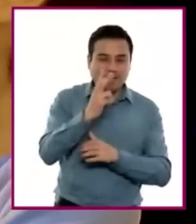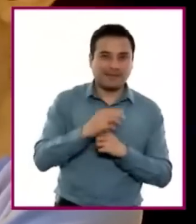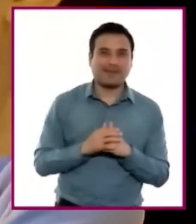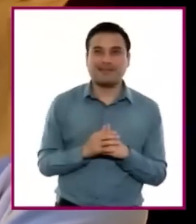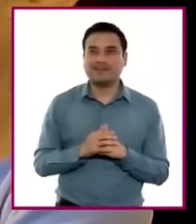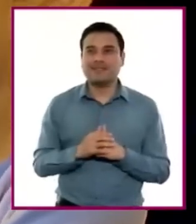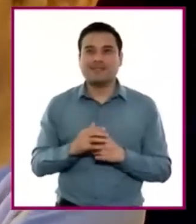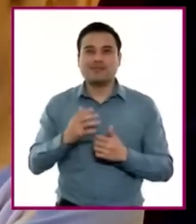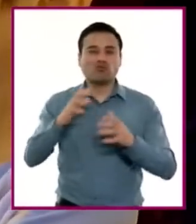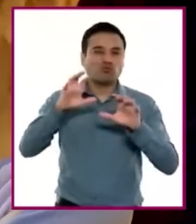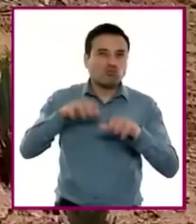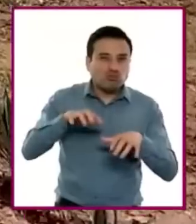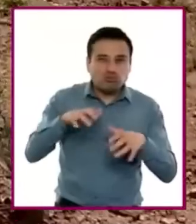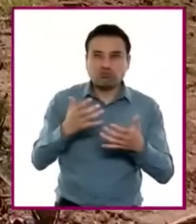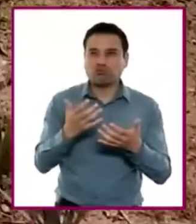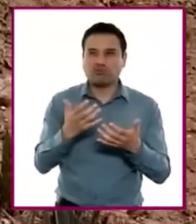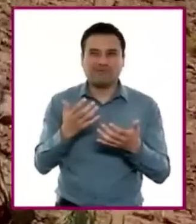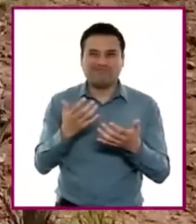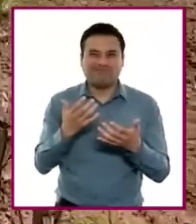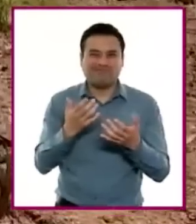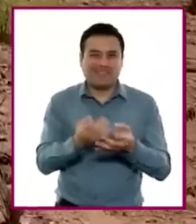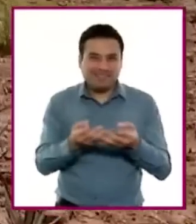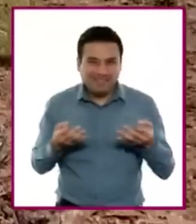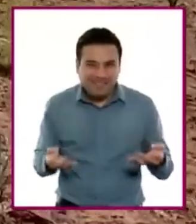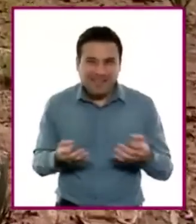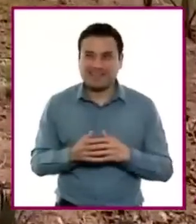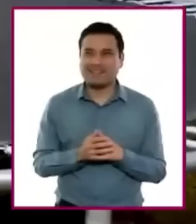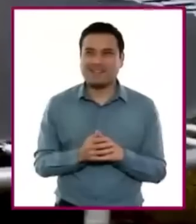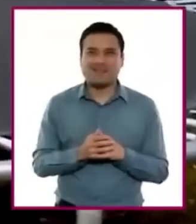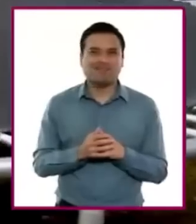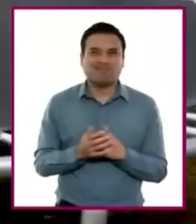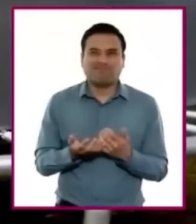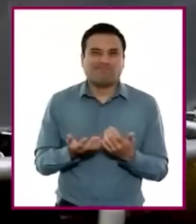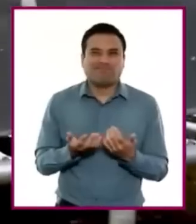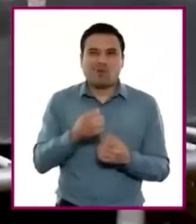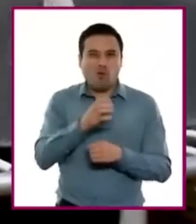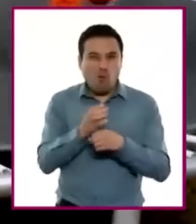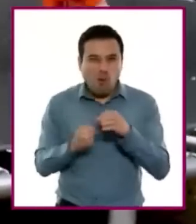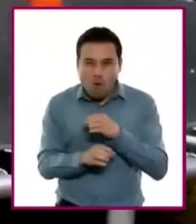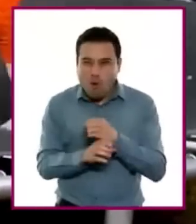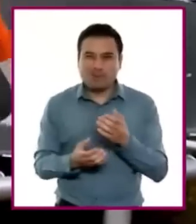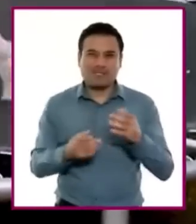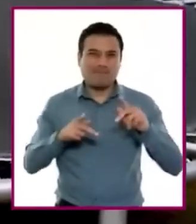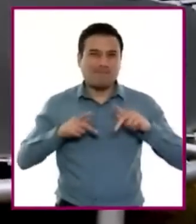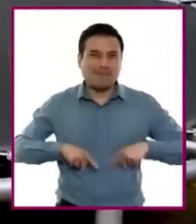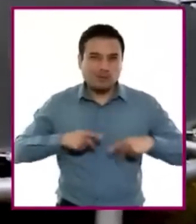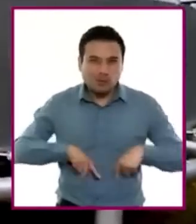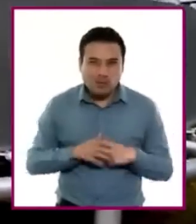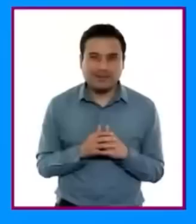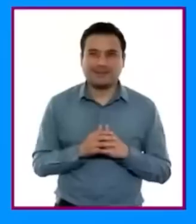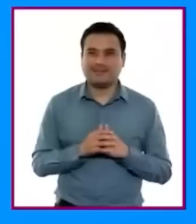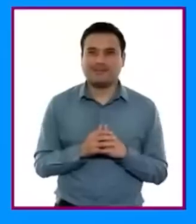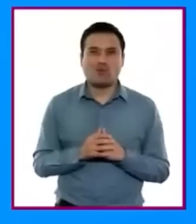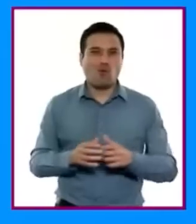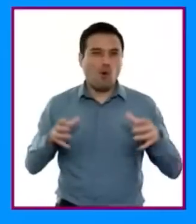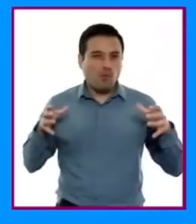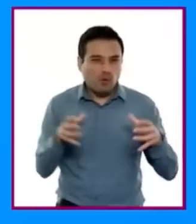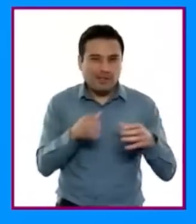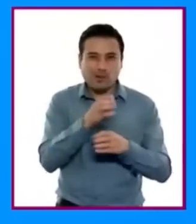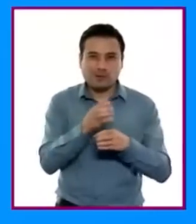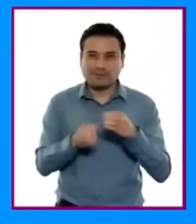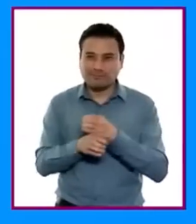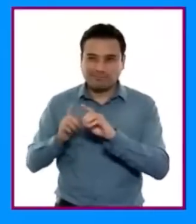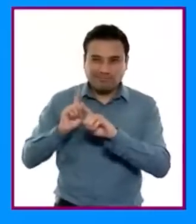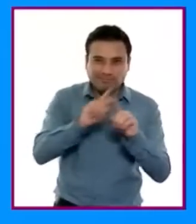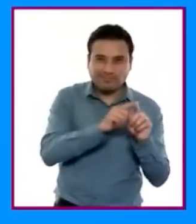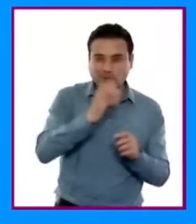fenómenos naturales y socioculturales, el mundo cotidiano, los vínculos humanos y el contexto comunitario. En